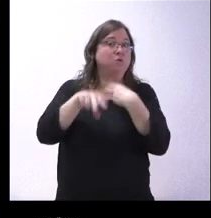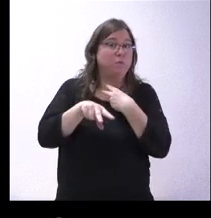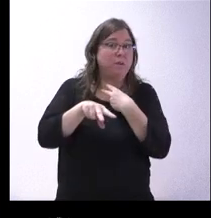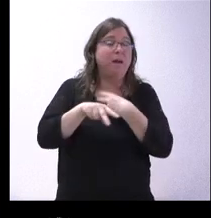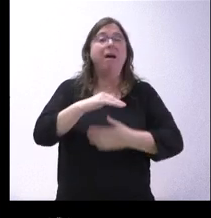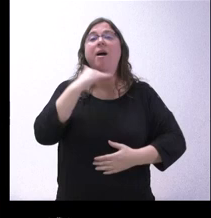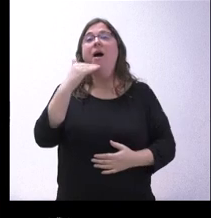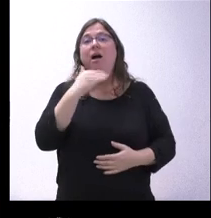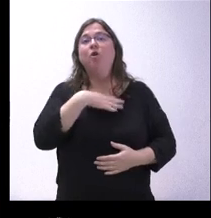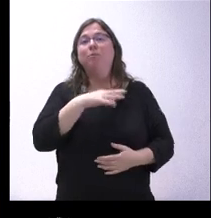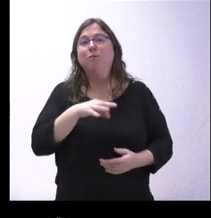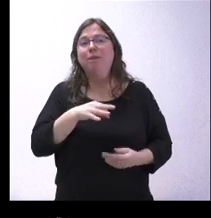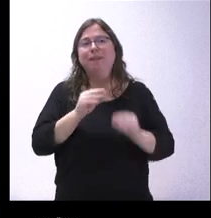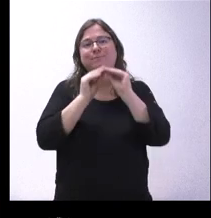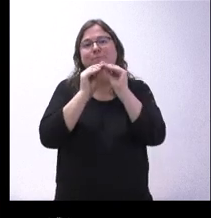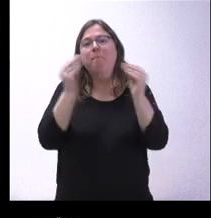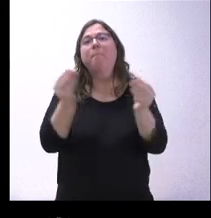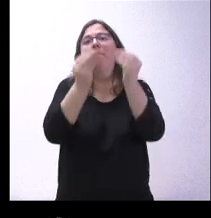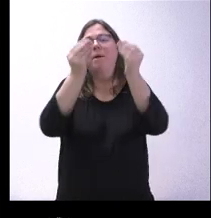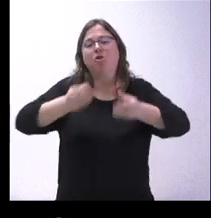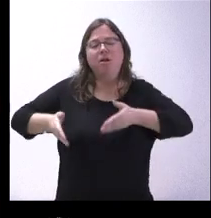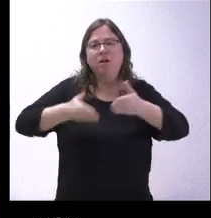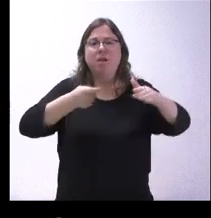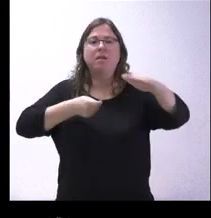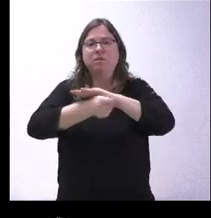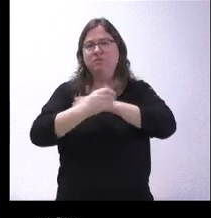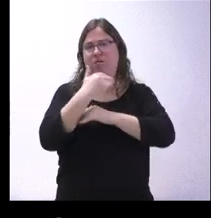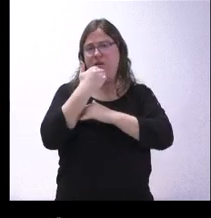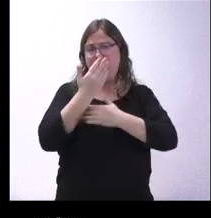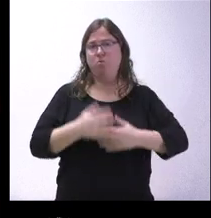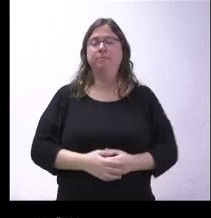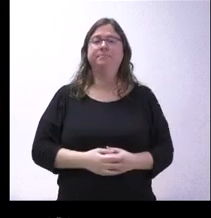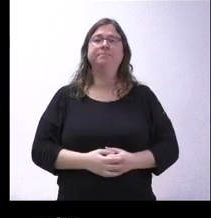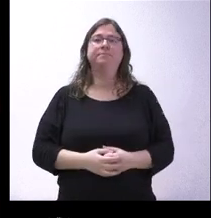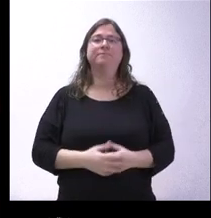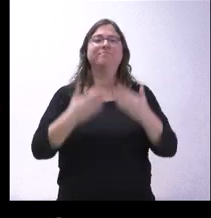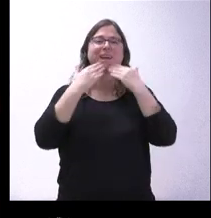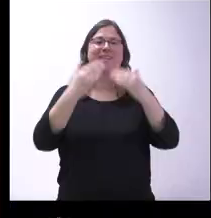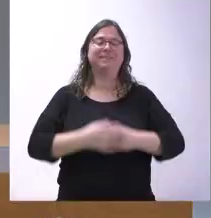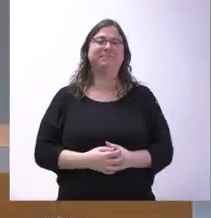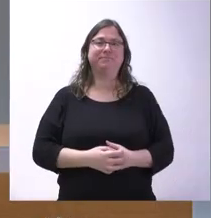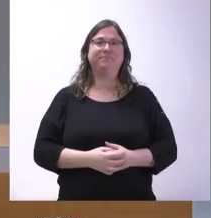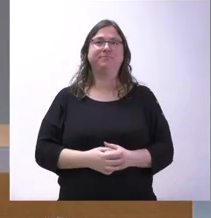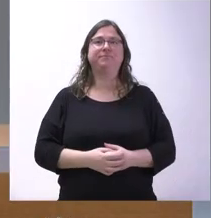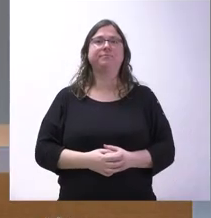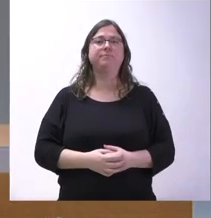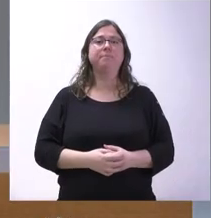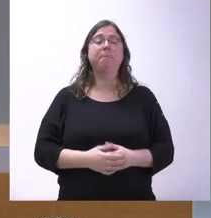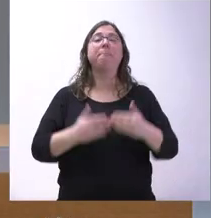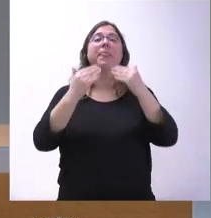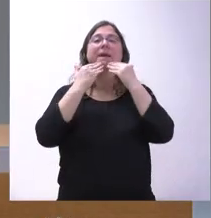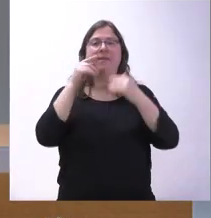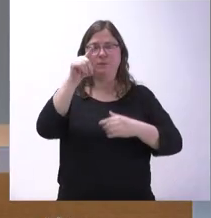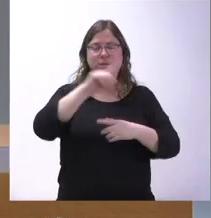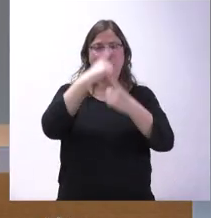realizar esas mejoras y esas inversiones en parte que les corresponde a ustedes. Gracias. Pues gracias a